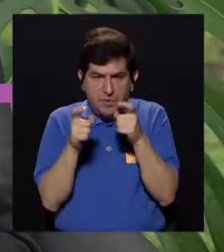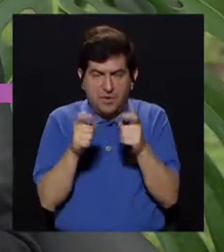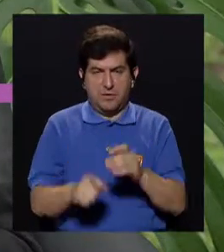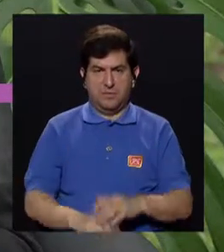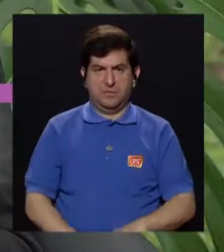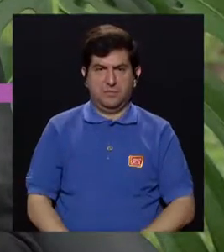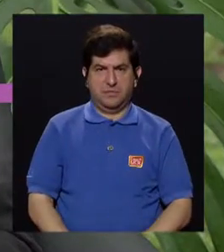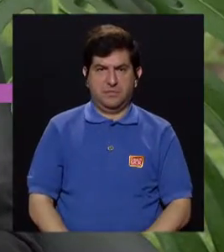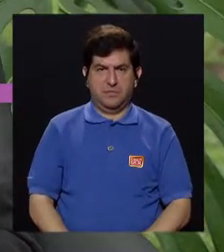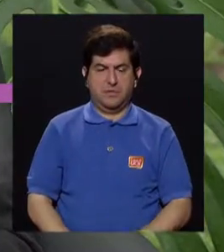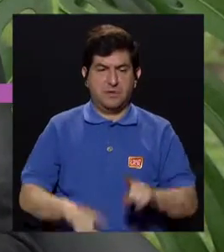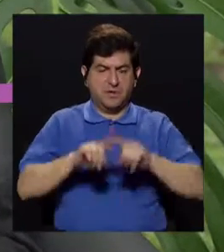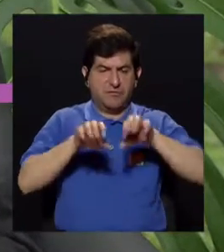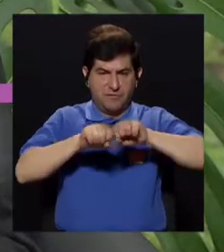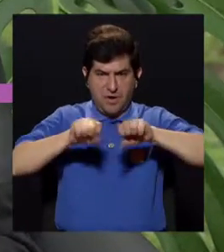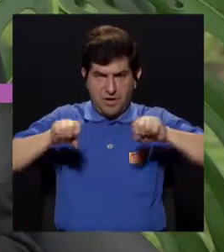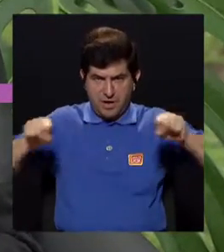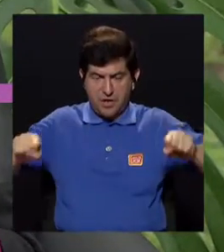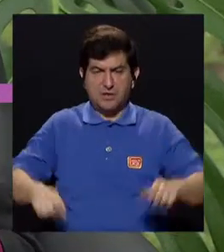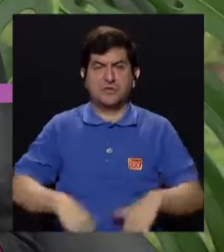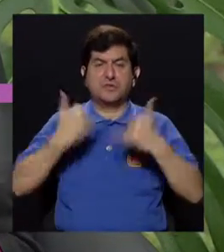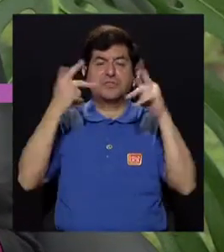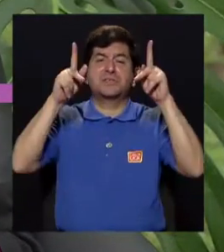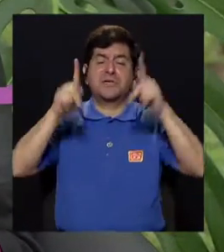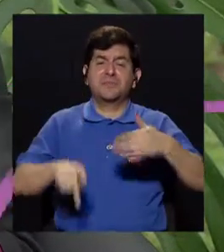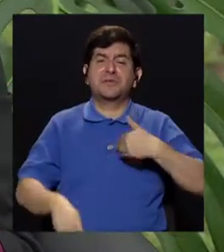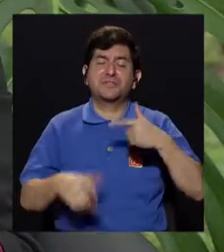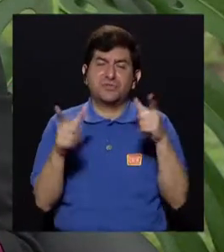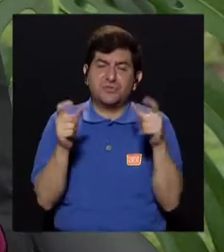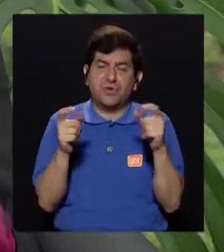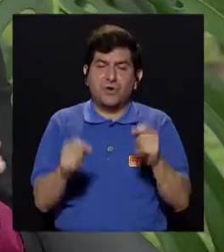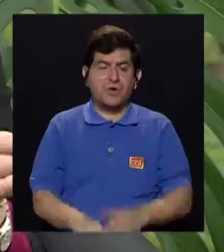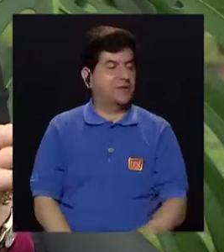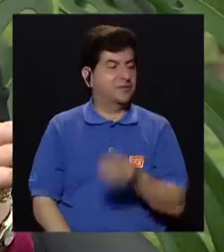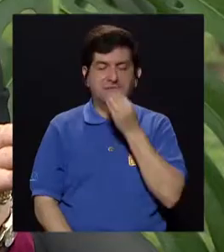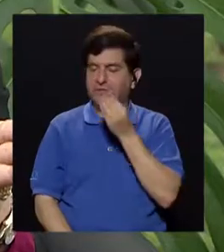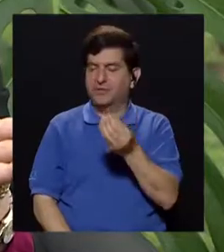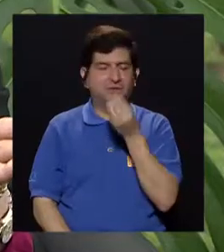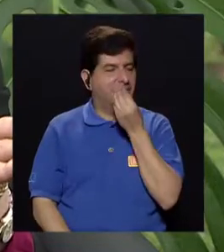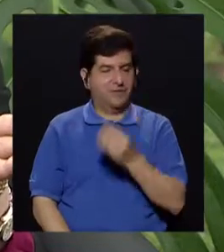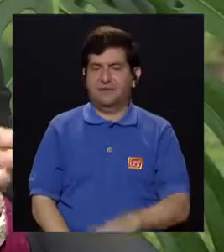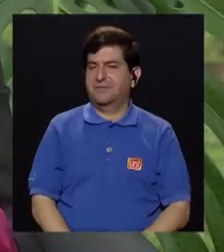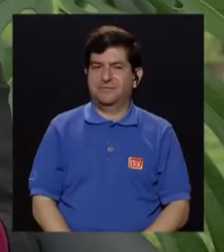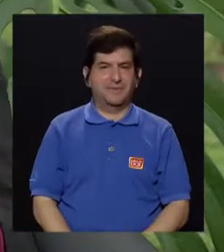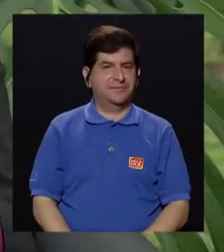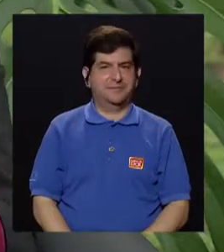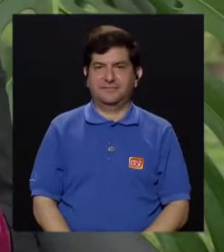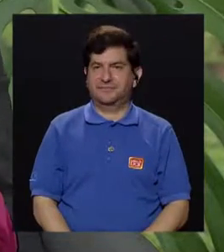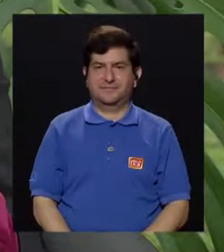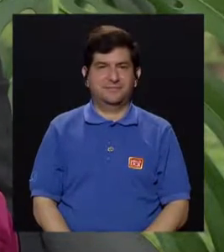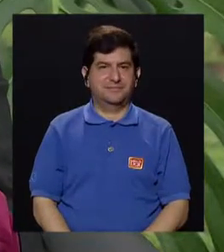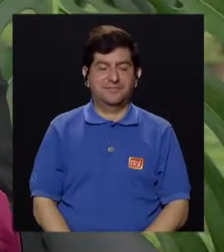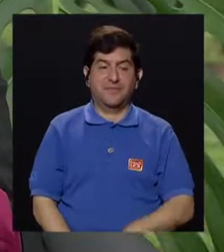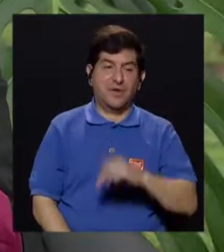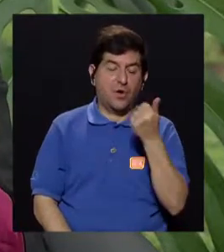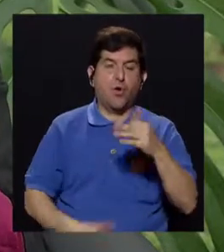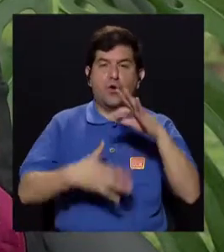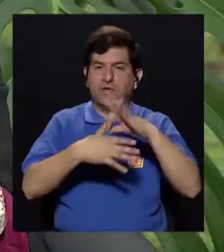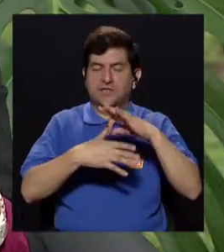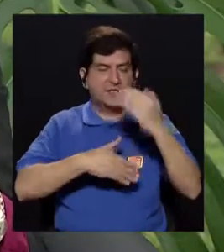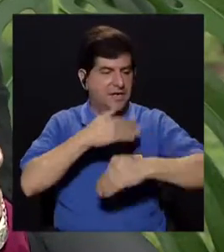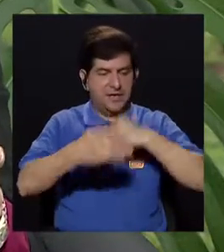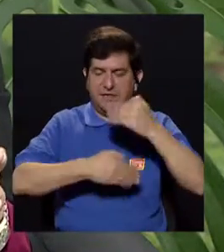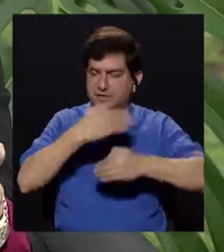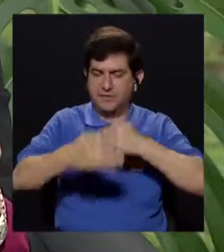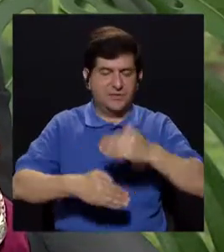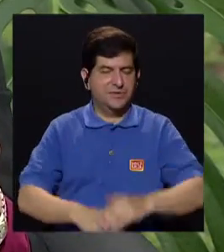los embutidos, si ya la persona tiene cáncer pues no se come el embutido, hay que buscar otras carnes que